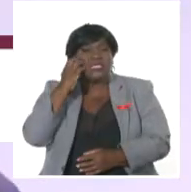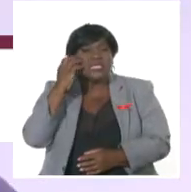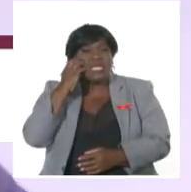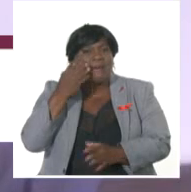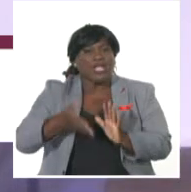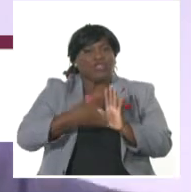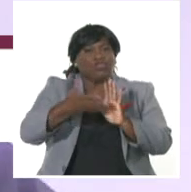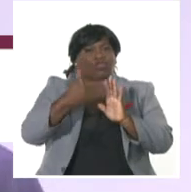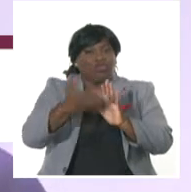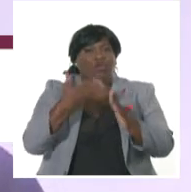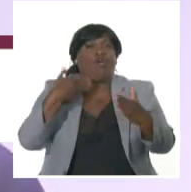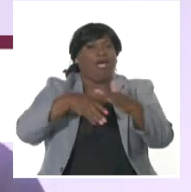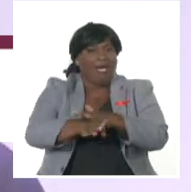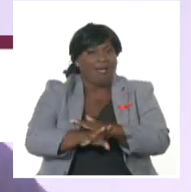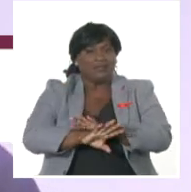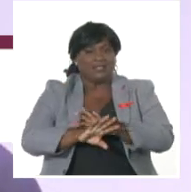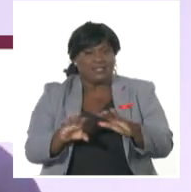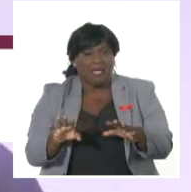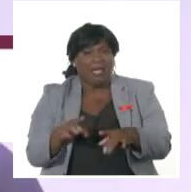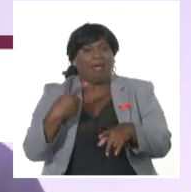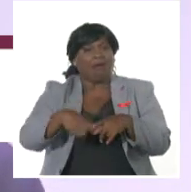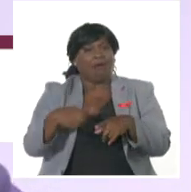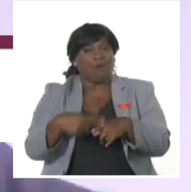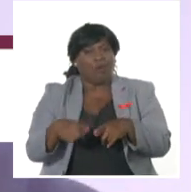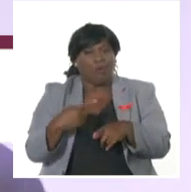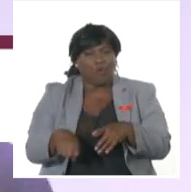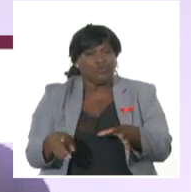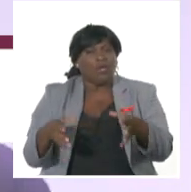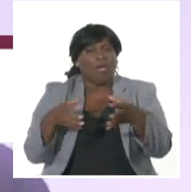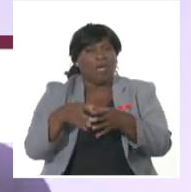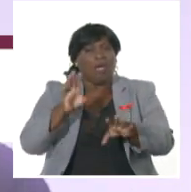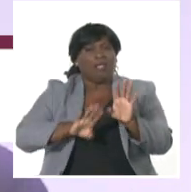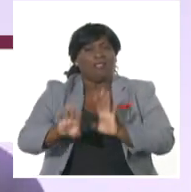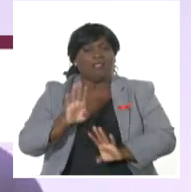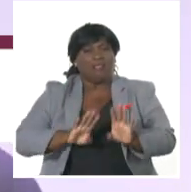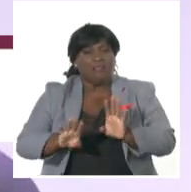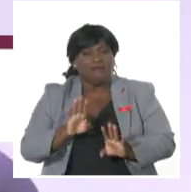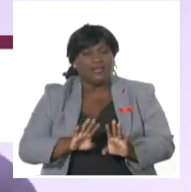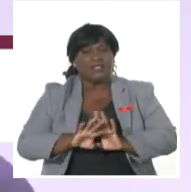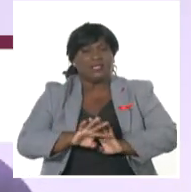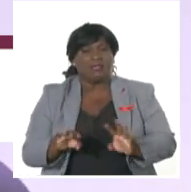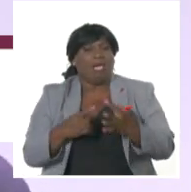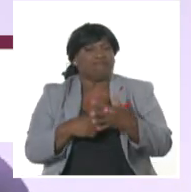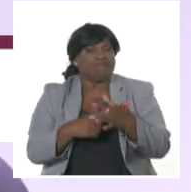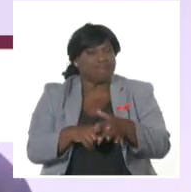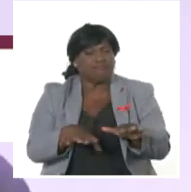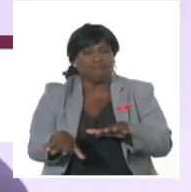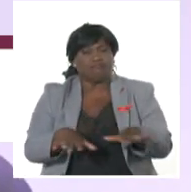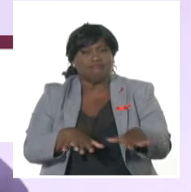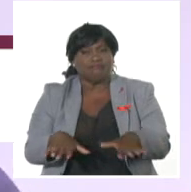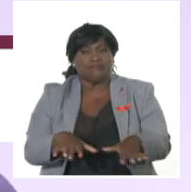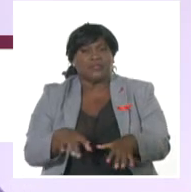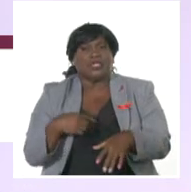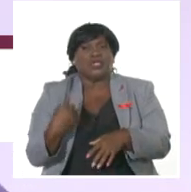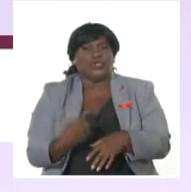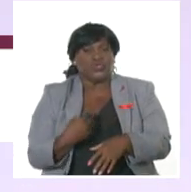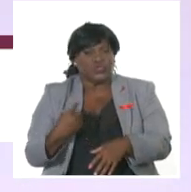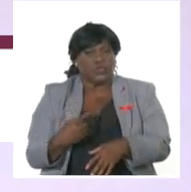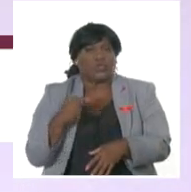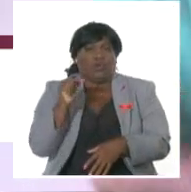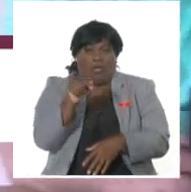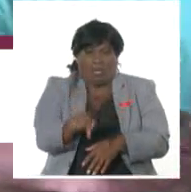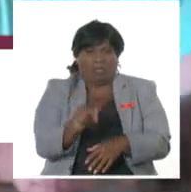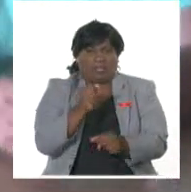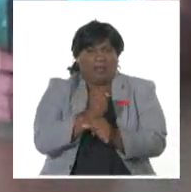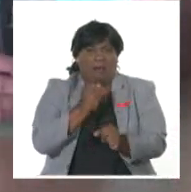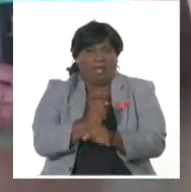ahí que el Consejo de Defensa Provincial está disponiendo de ellos, eso lo verán con ustedes. Y nosotros vamos a estar por aquí, o sea que vamos a estar apoyando todo